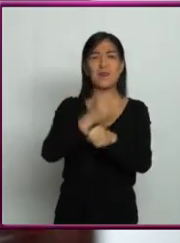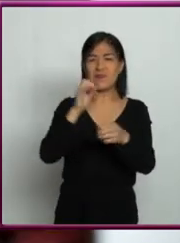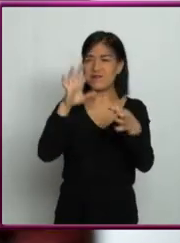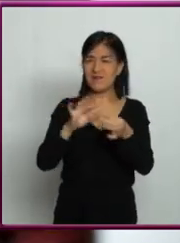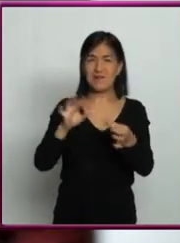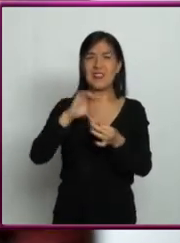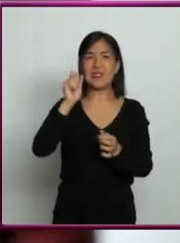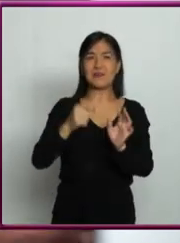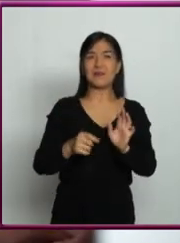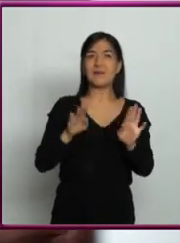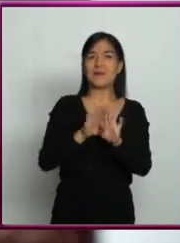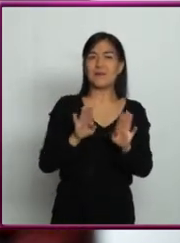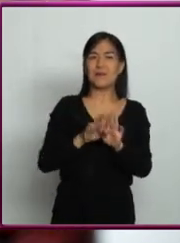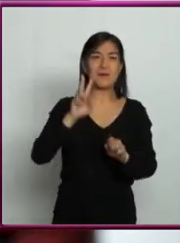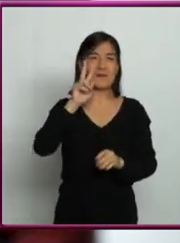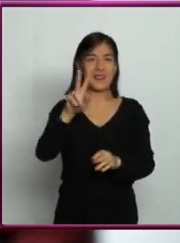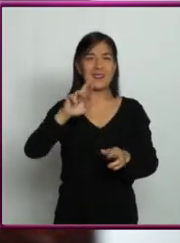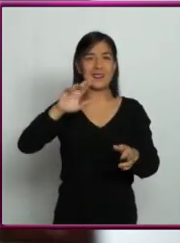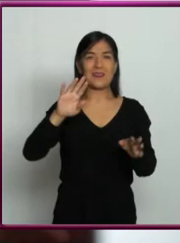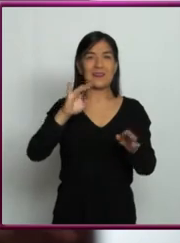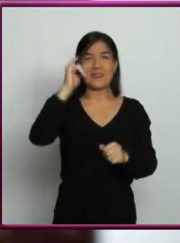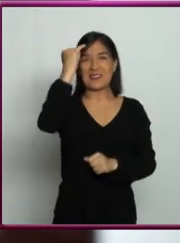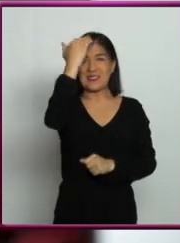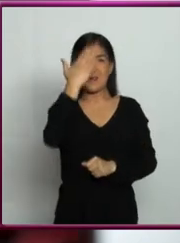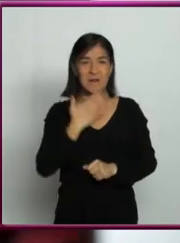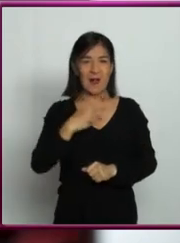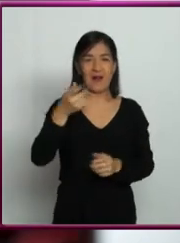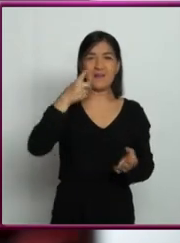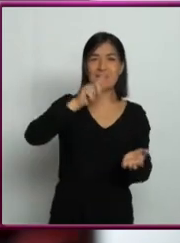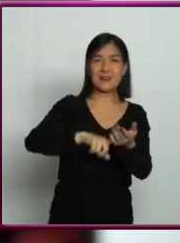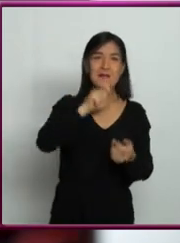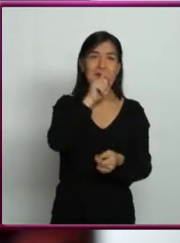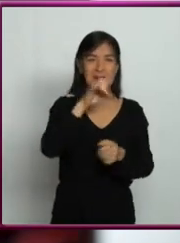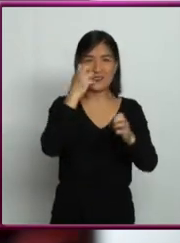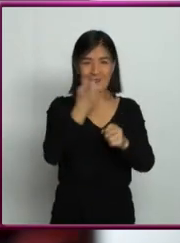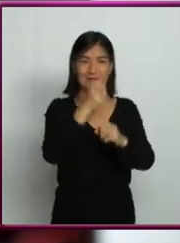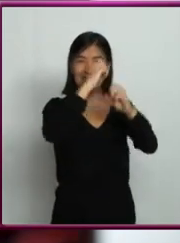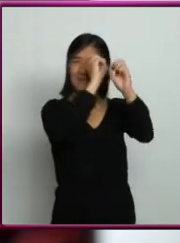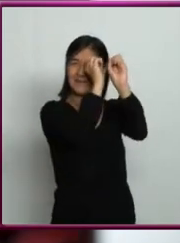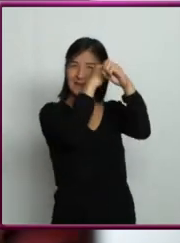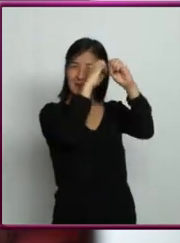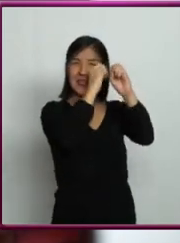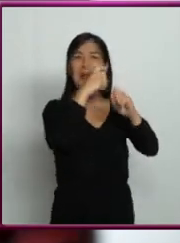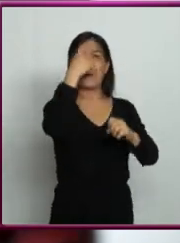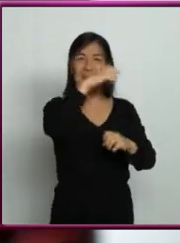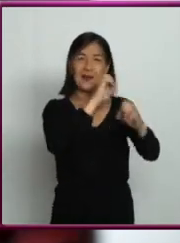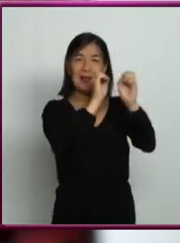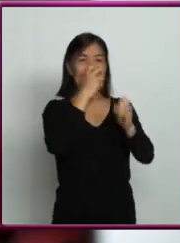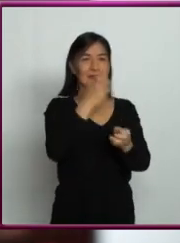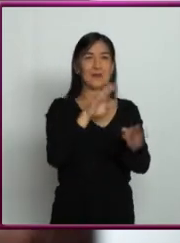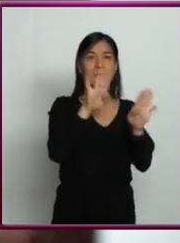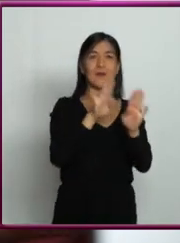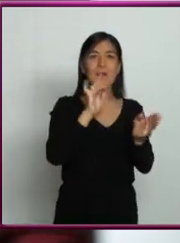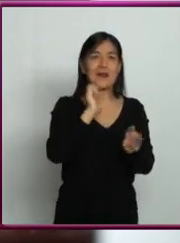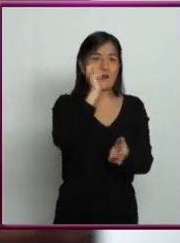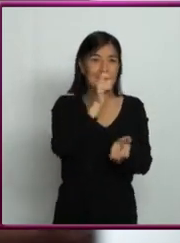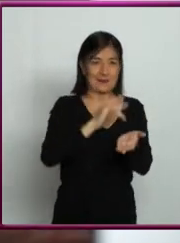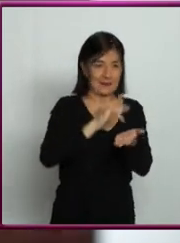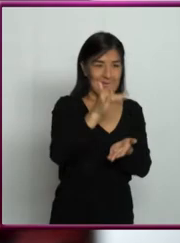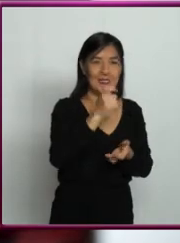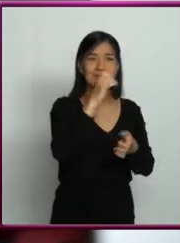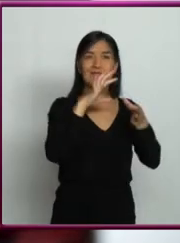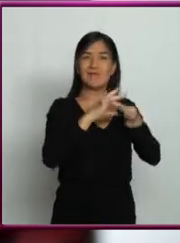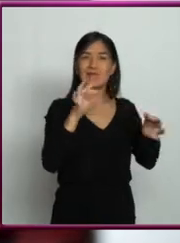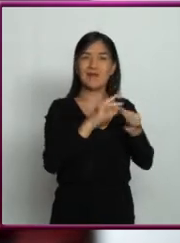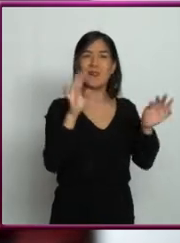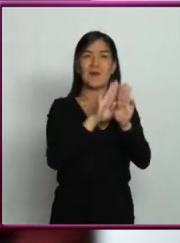¿por qué es tan revolucionario tener imágenes a través de estos telescopios que nos pueden de alguna manera explicar cómo se